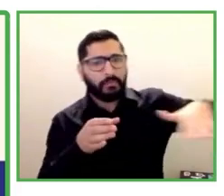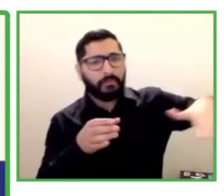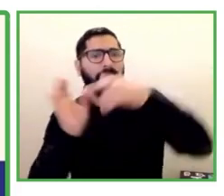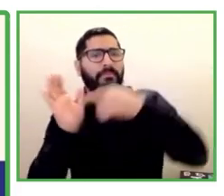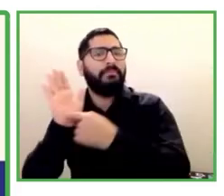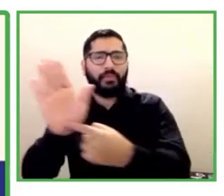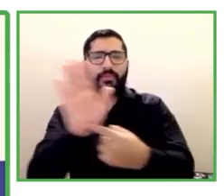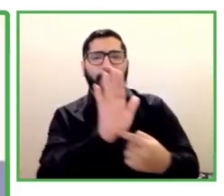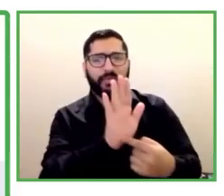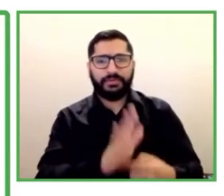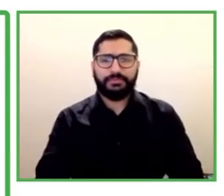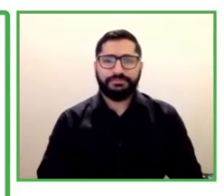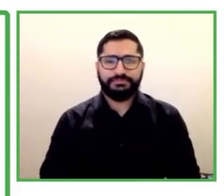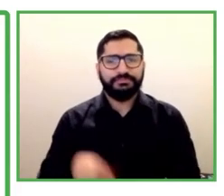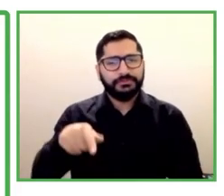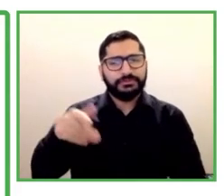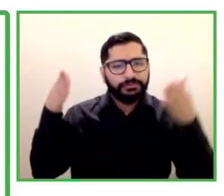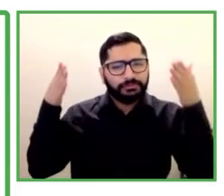discapacidades.